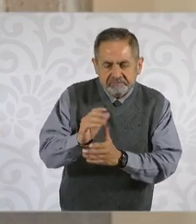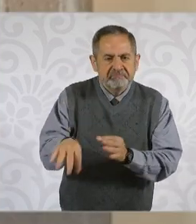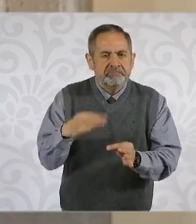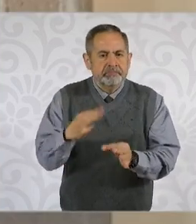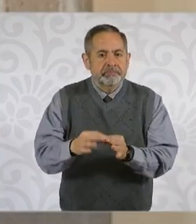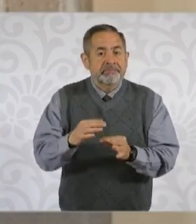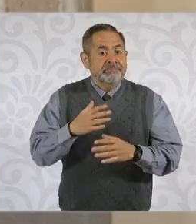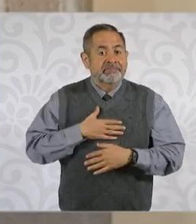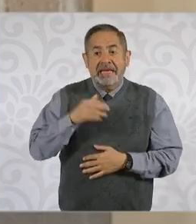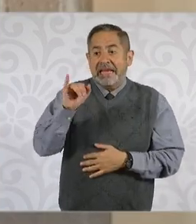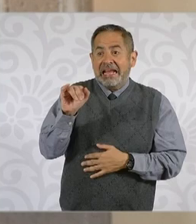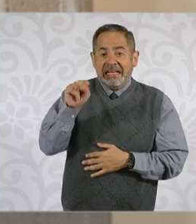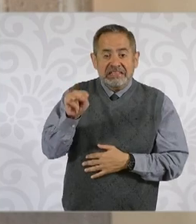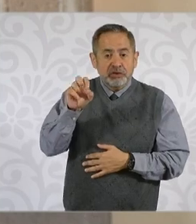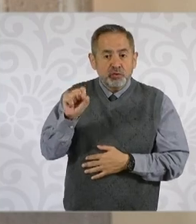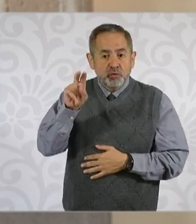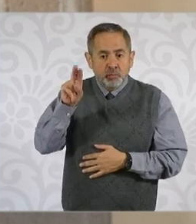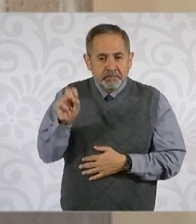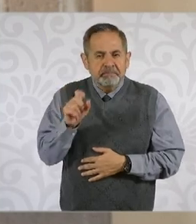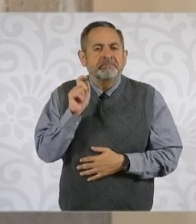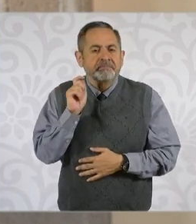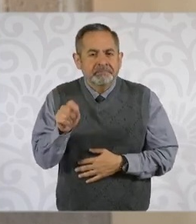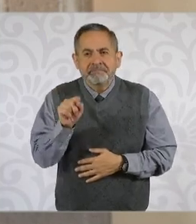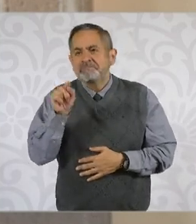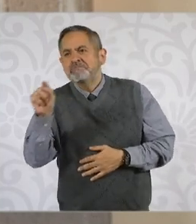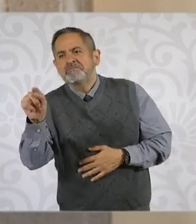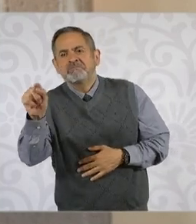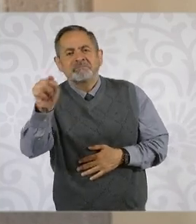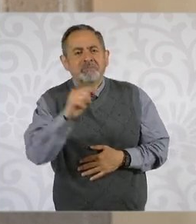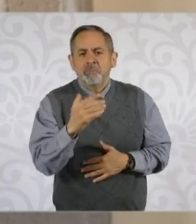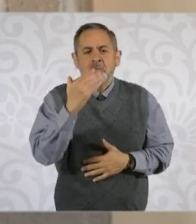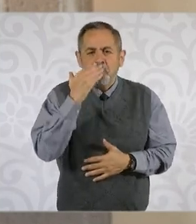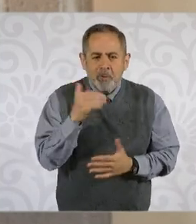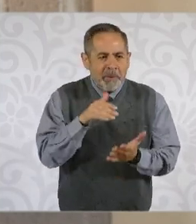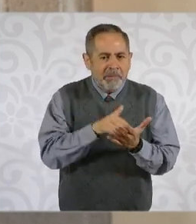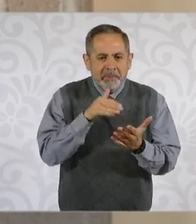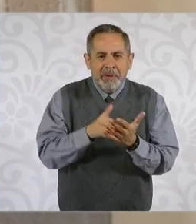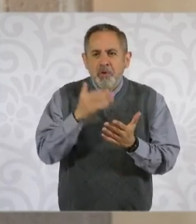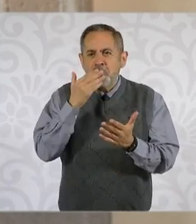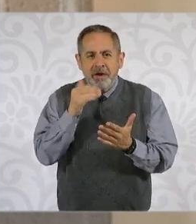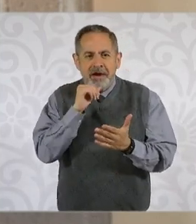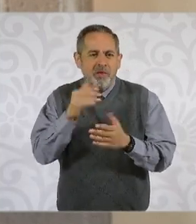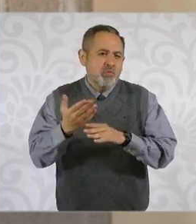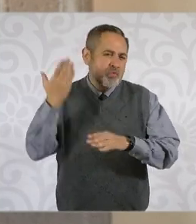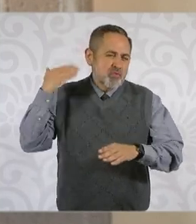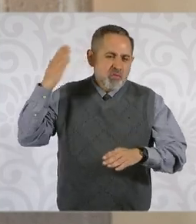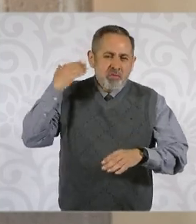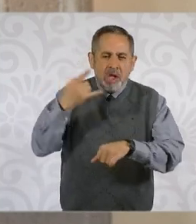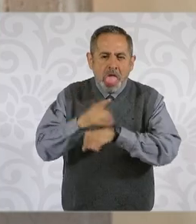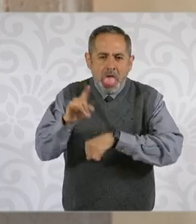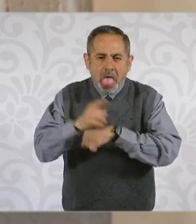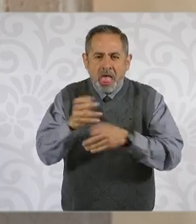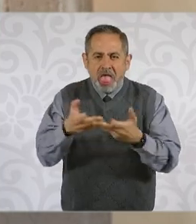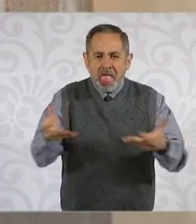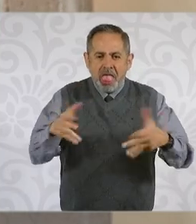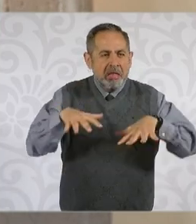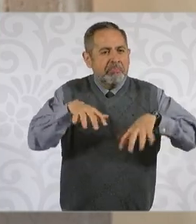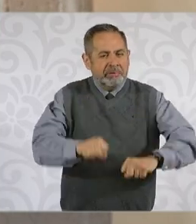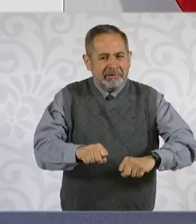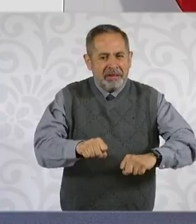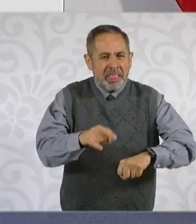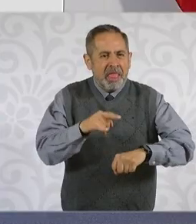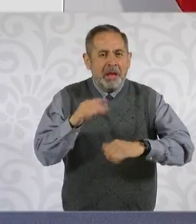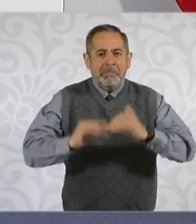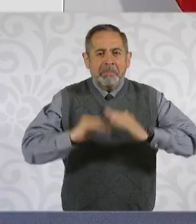que hace el Insus, son los asentamientos irregulares que se encuentran, sobre todo asentados en suelo ejidal, que son